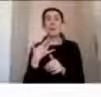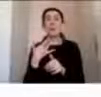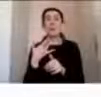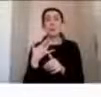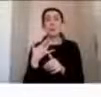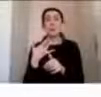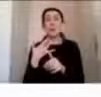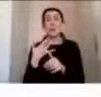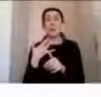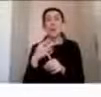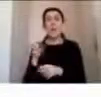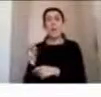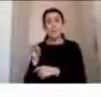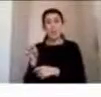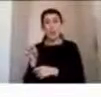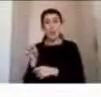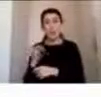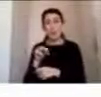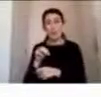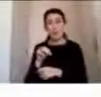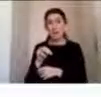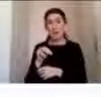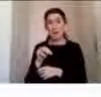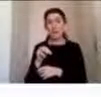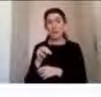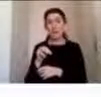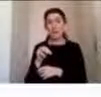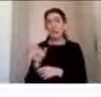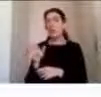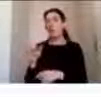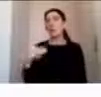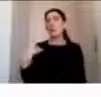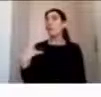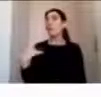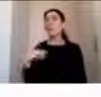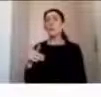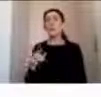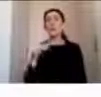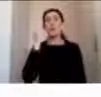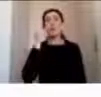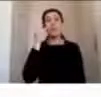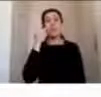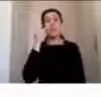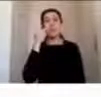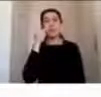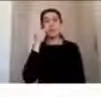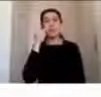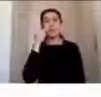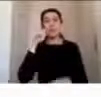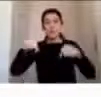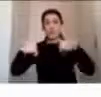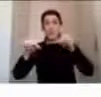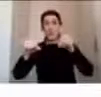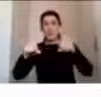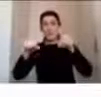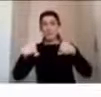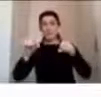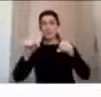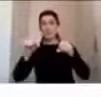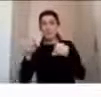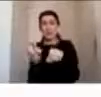por parte de los padres, donde un niño va sin ningún elemento de seguridad arriba de una cuadrimoto, lo que